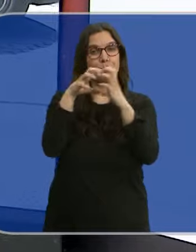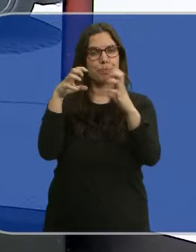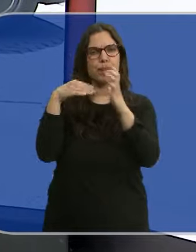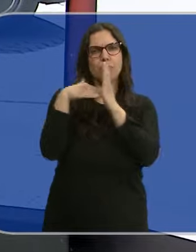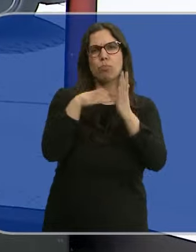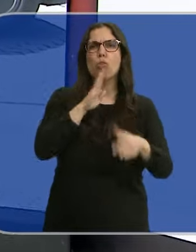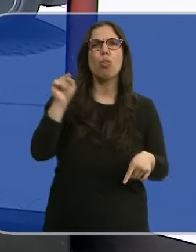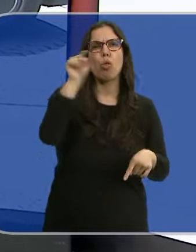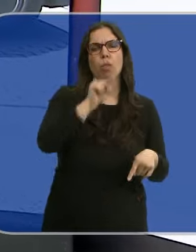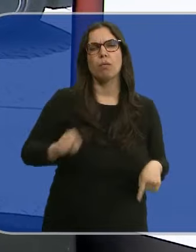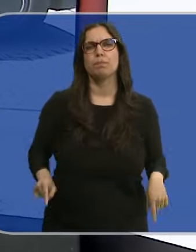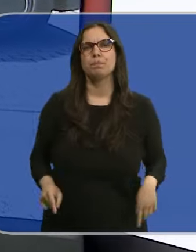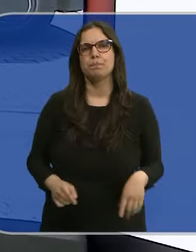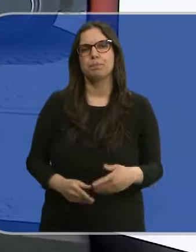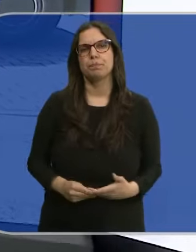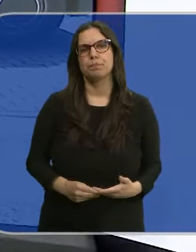Mónica Murciego.